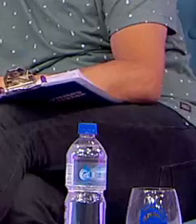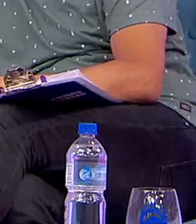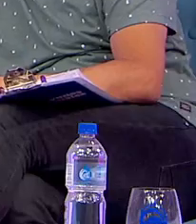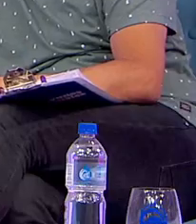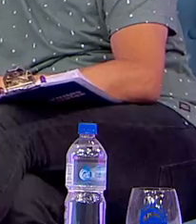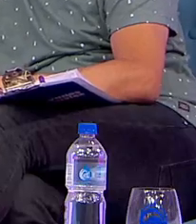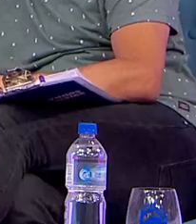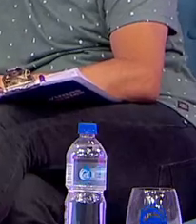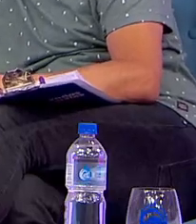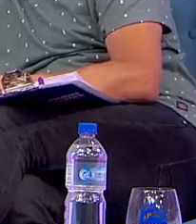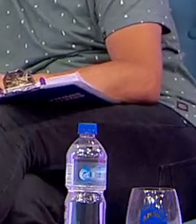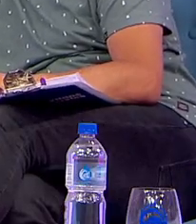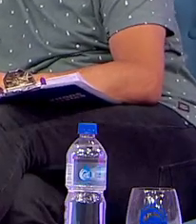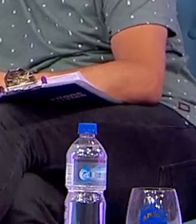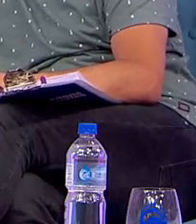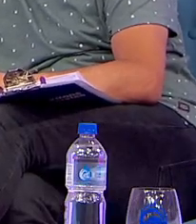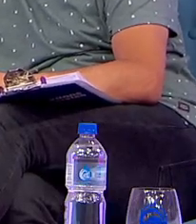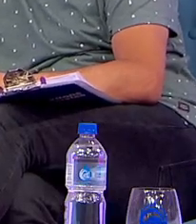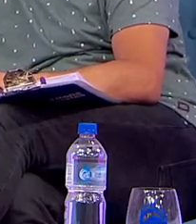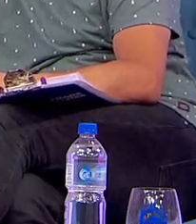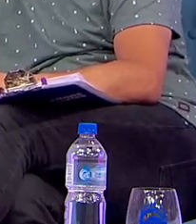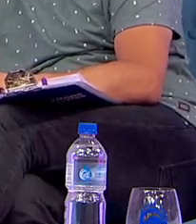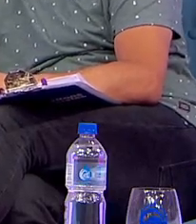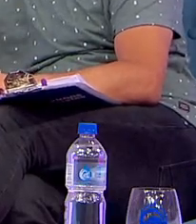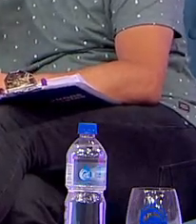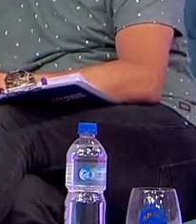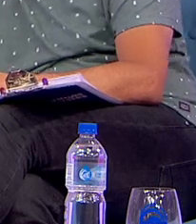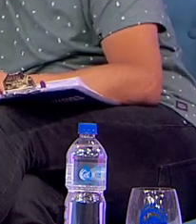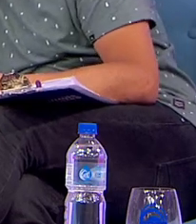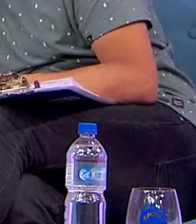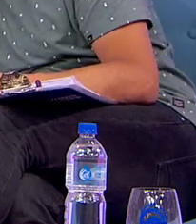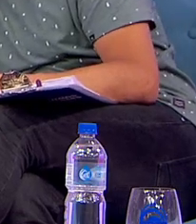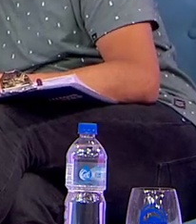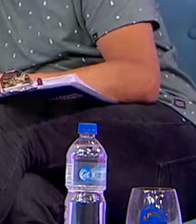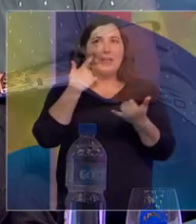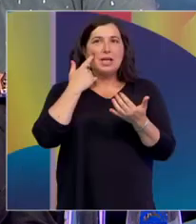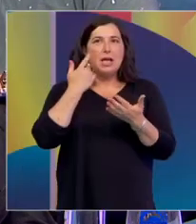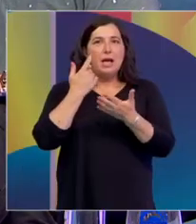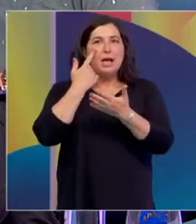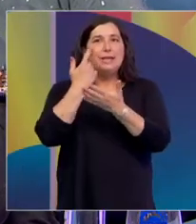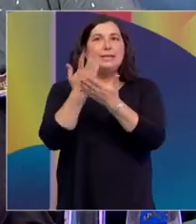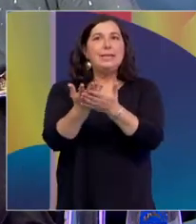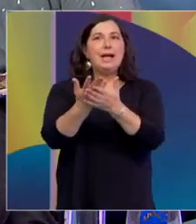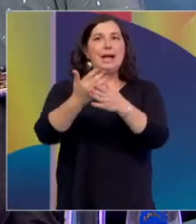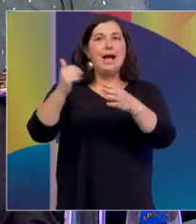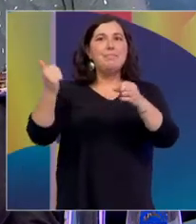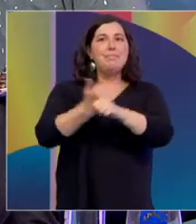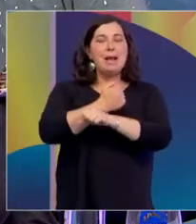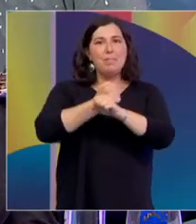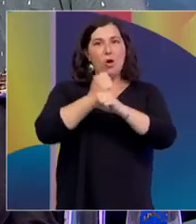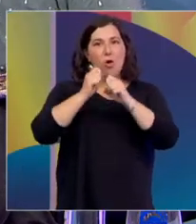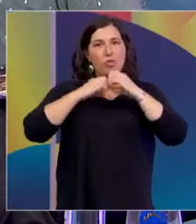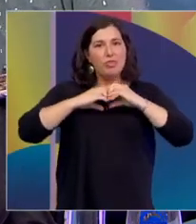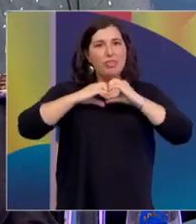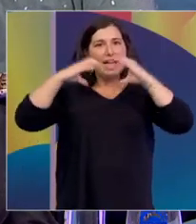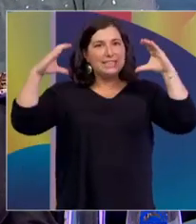que con otras ediciones, ya de alguna forma, formar parte del Premio Destacado ya es importante para